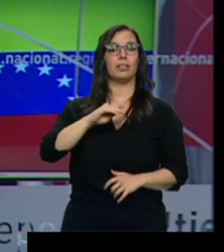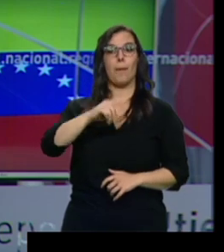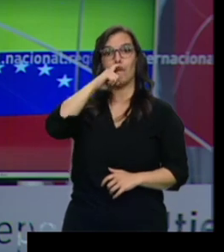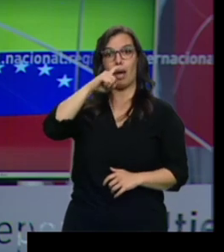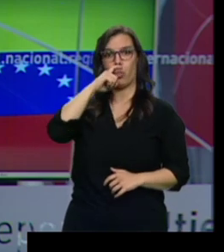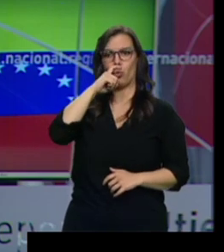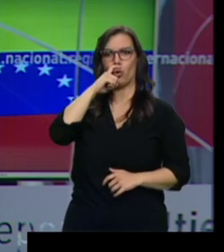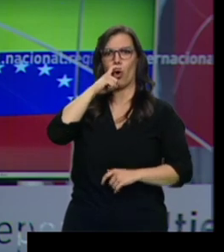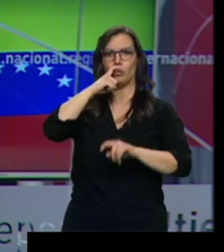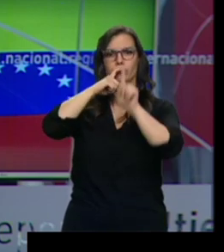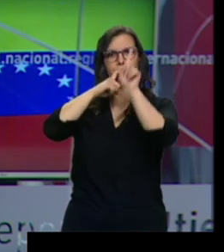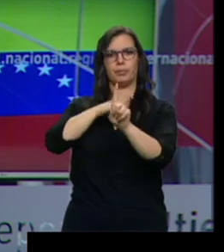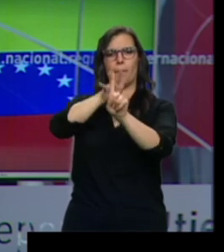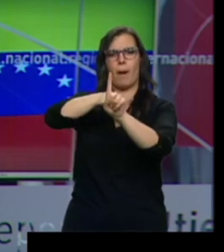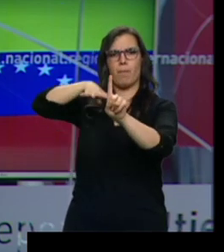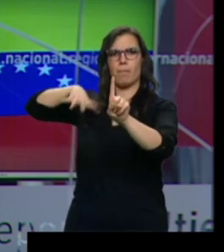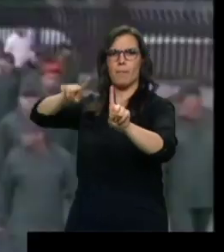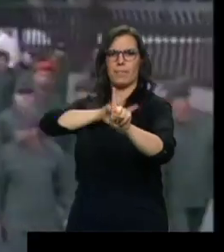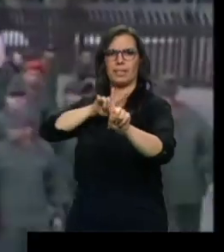cuenta con la lealtad del ejército.